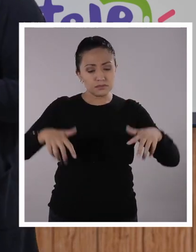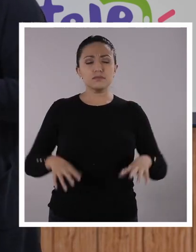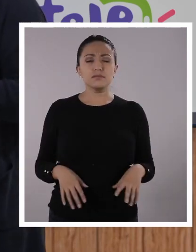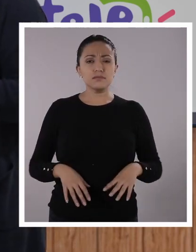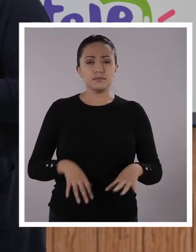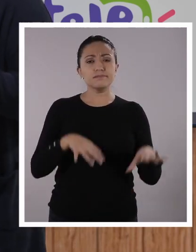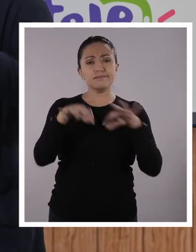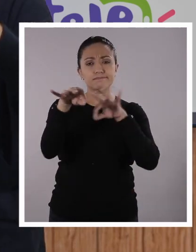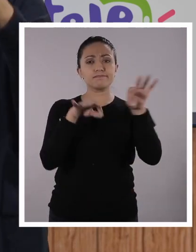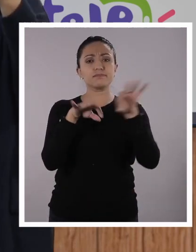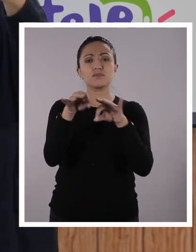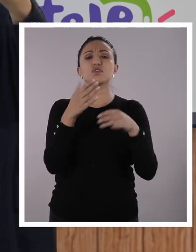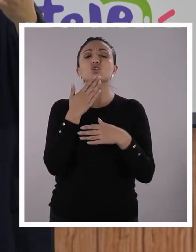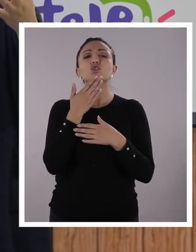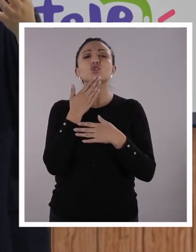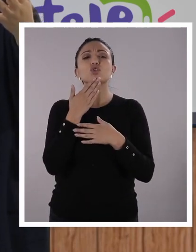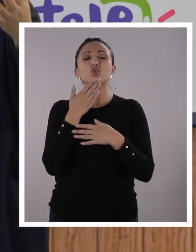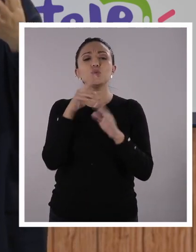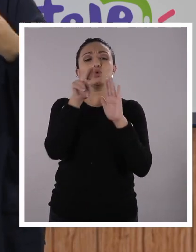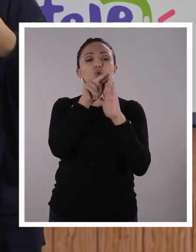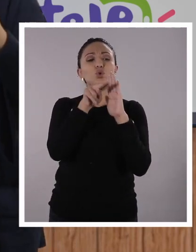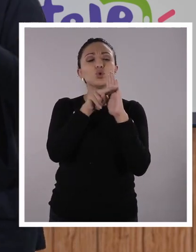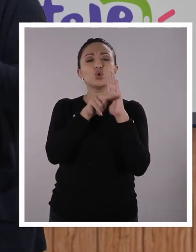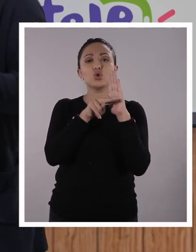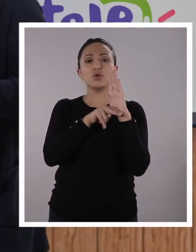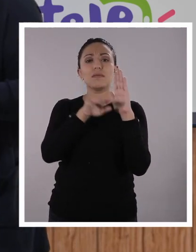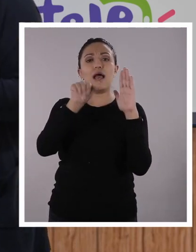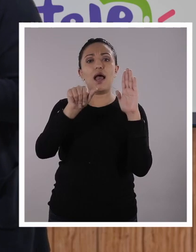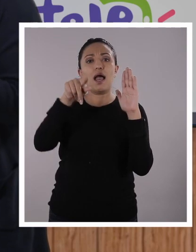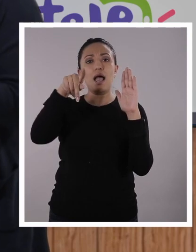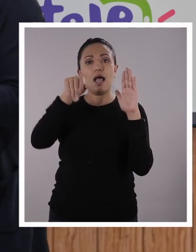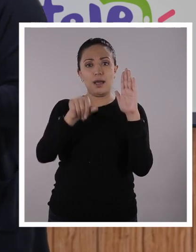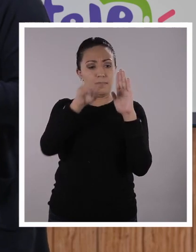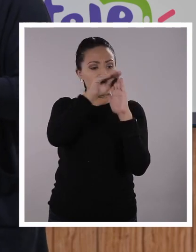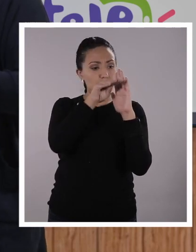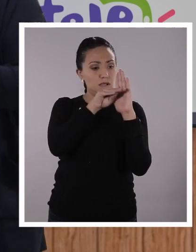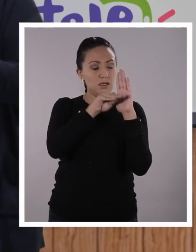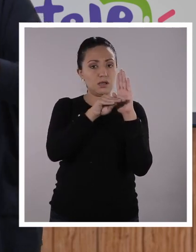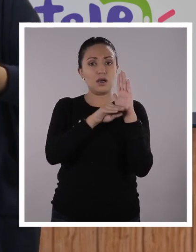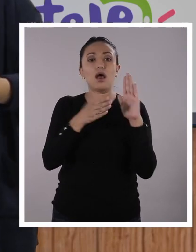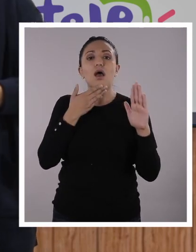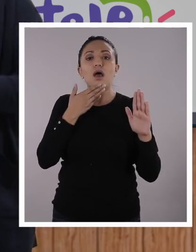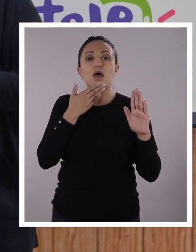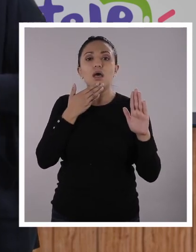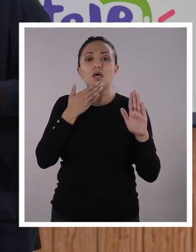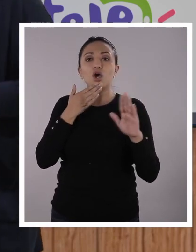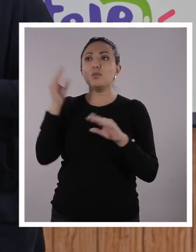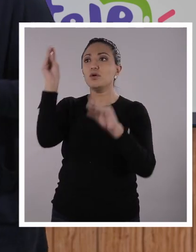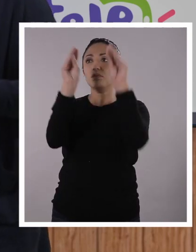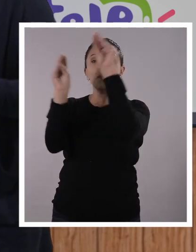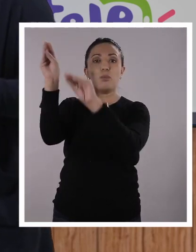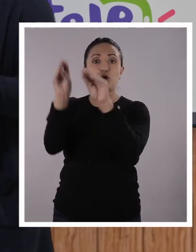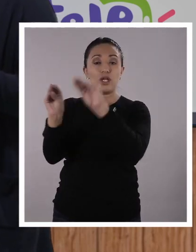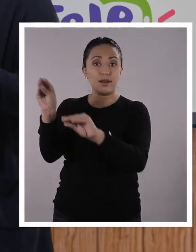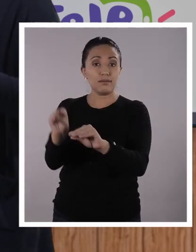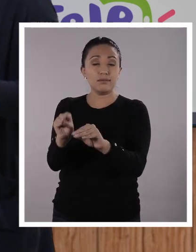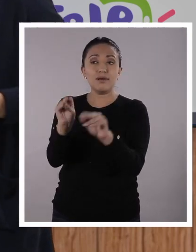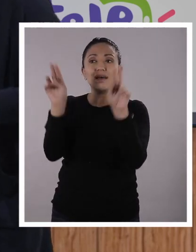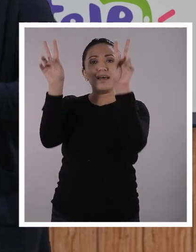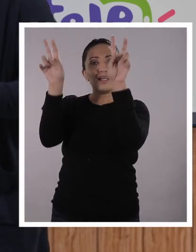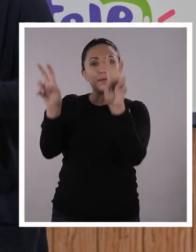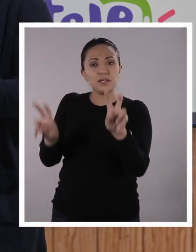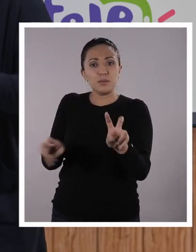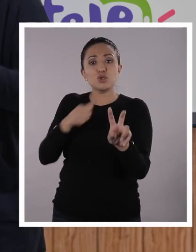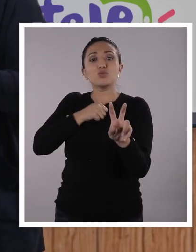¿qué tal si les enseñamos a los chicos sobre las normas APAS y cómo pueden citar fuentes de distintas obras? Ok.